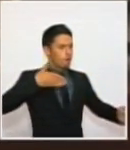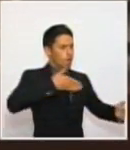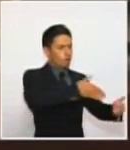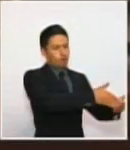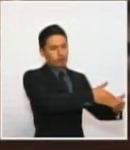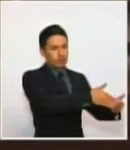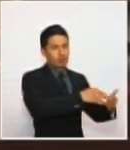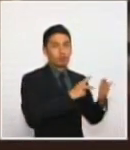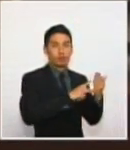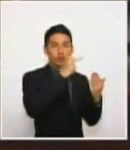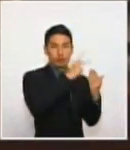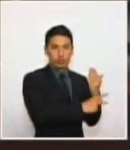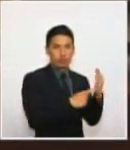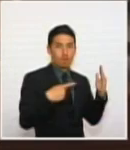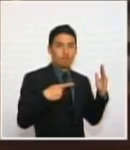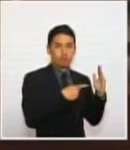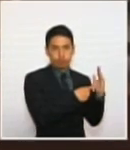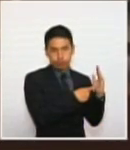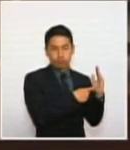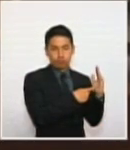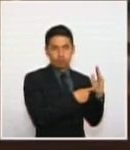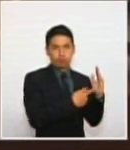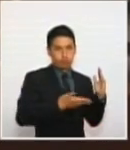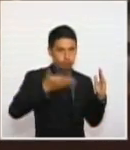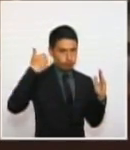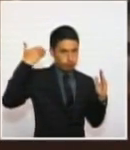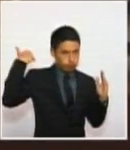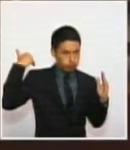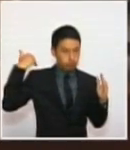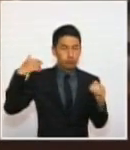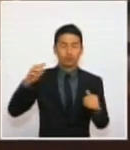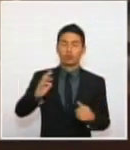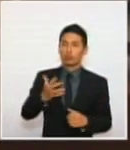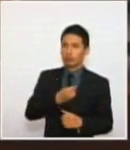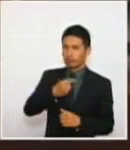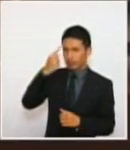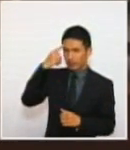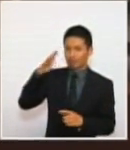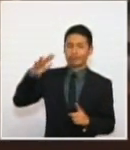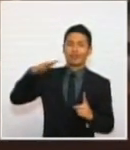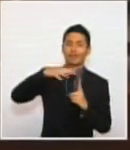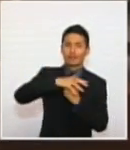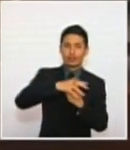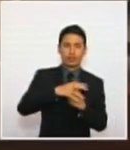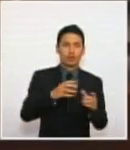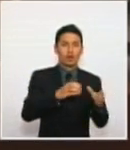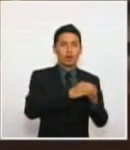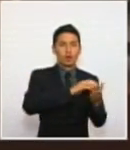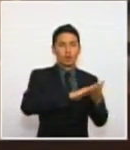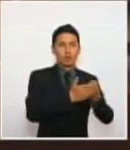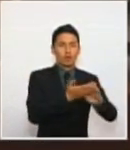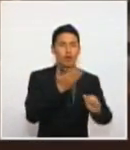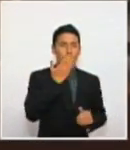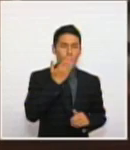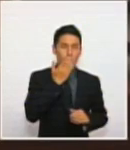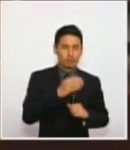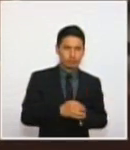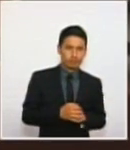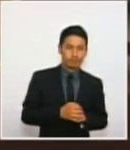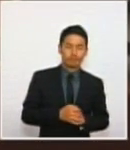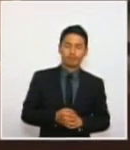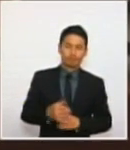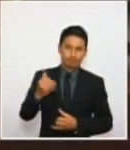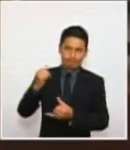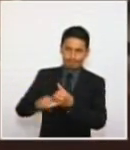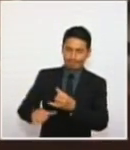proyecto que consideraríamos afecta a las comunidades indígenas. De igual forma, termino,